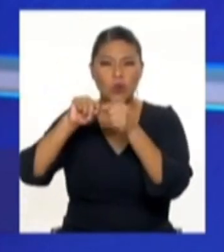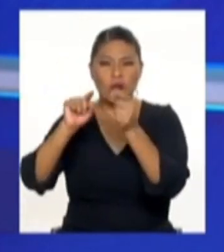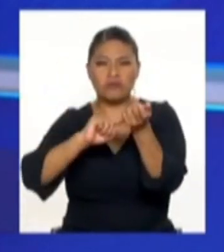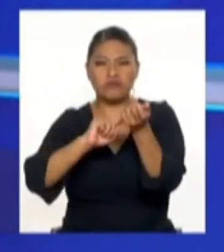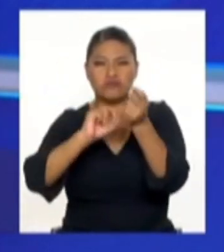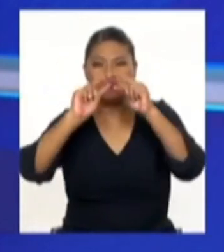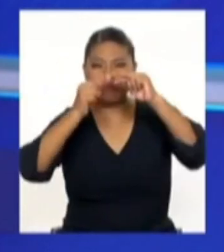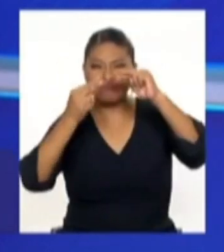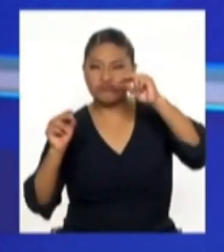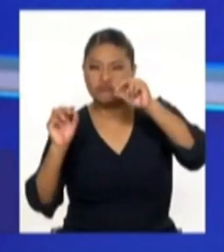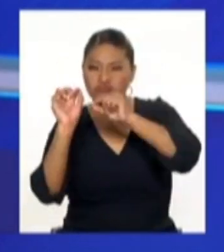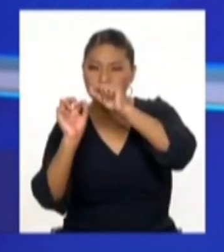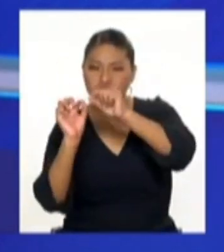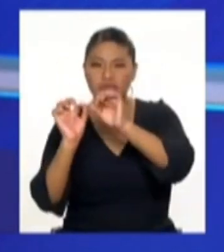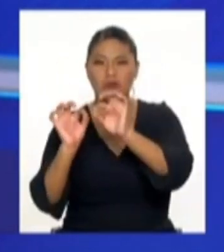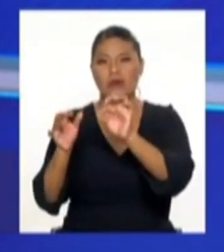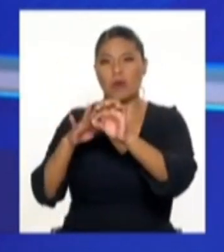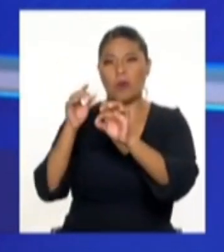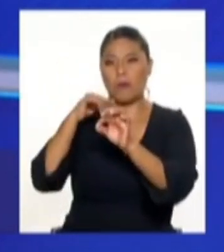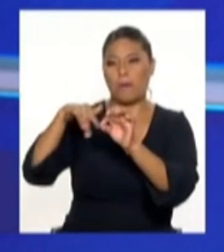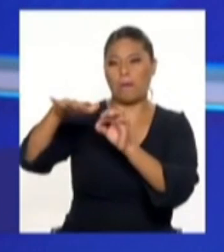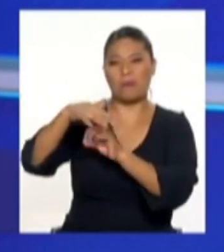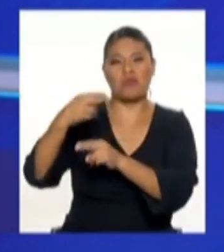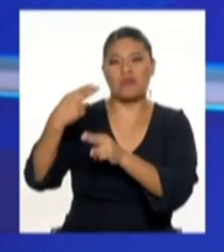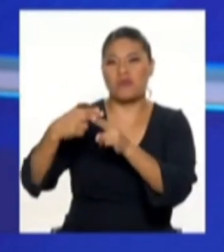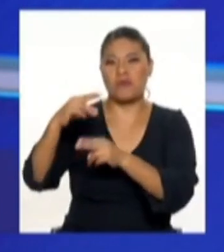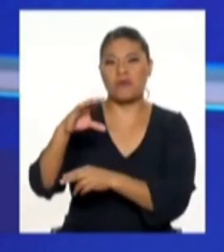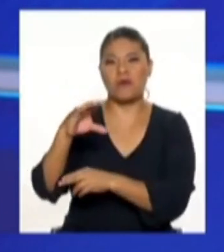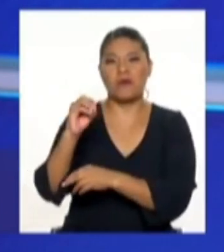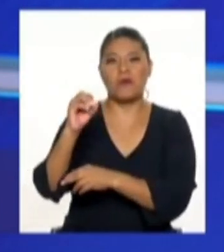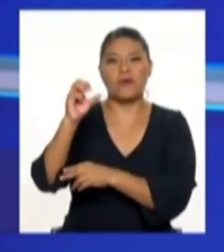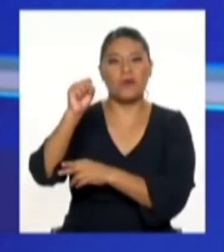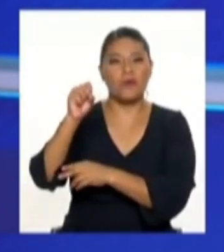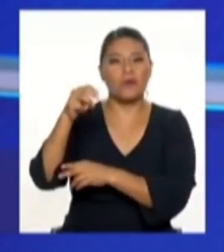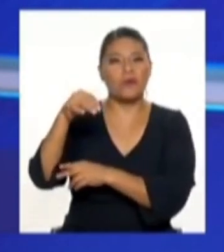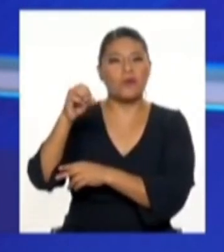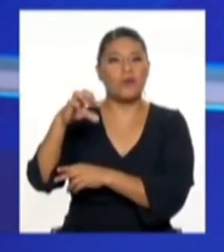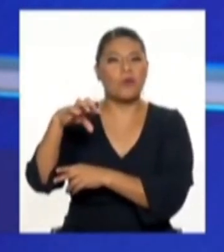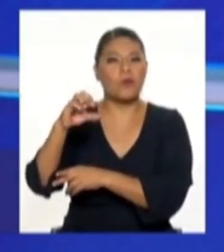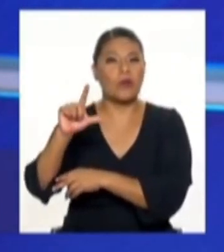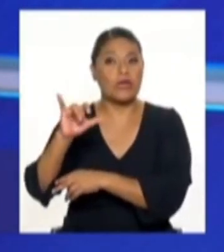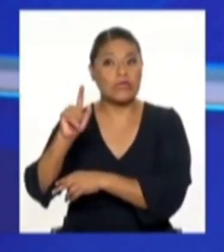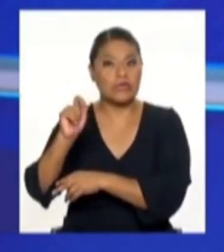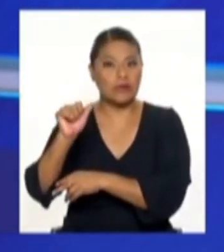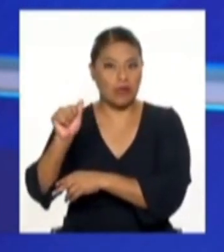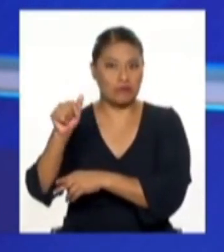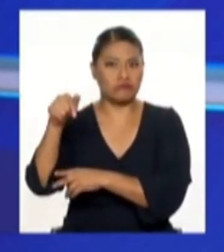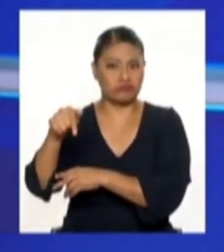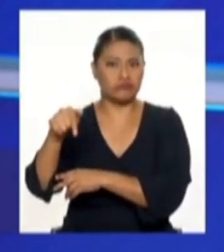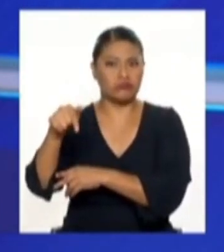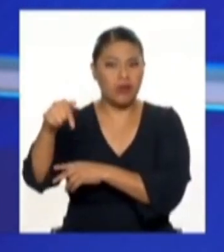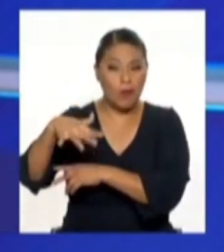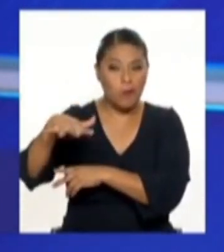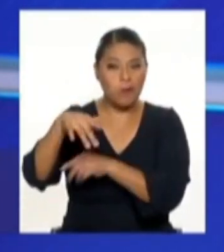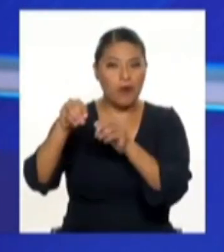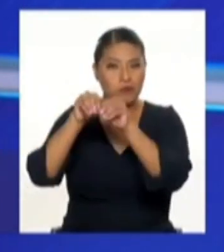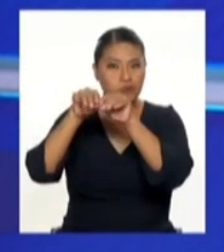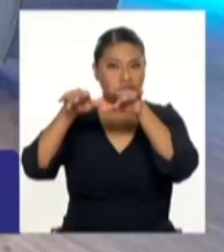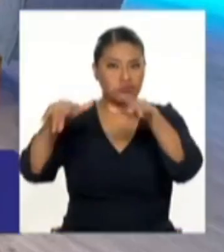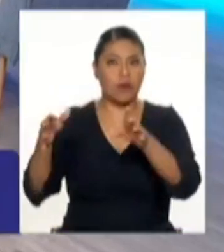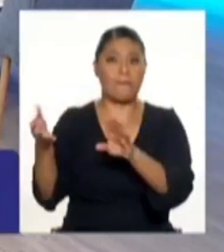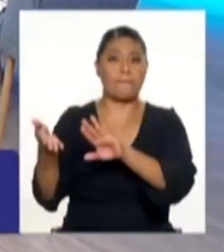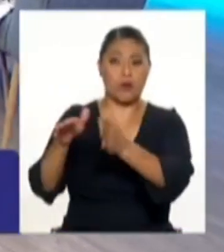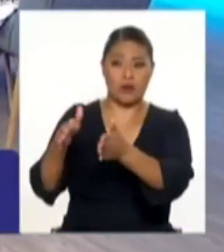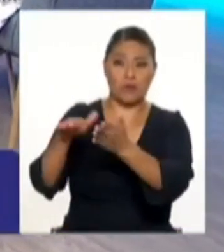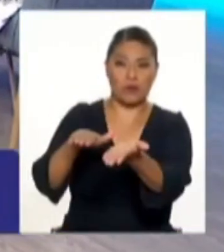que le llamaron la genética del cosmopolitan, sea, dengue cosmopolitan que mataba como está matando ahora. Por ejemplo, si yo